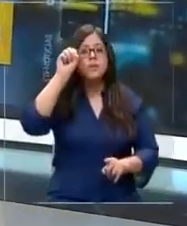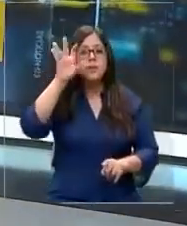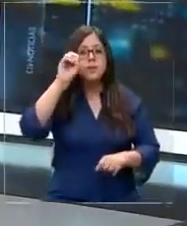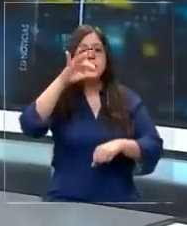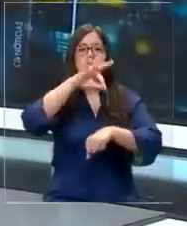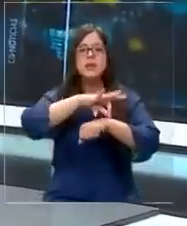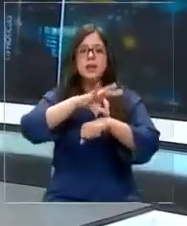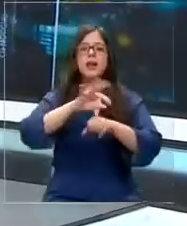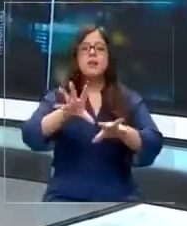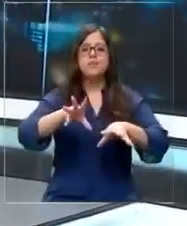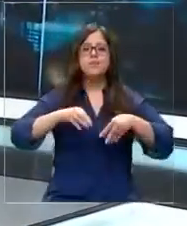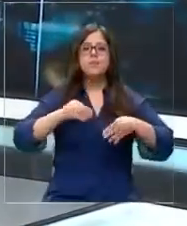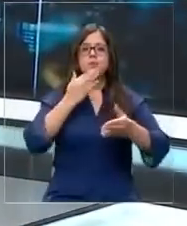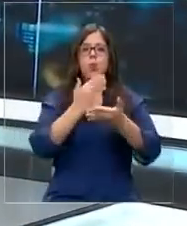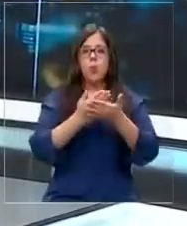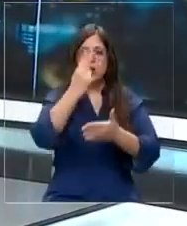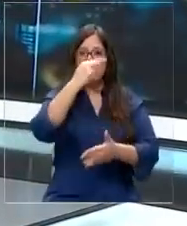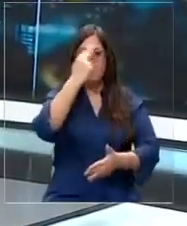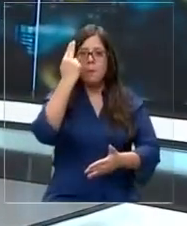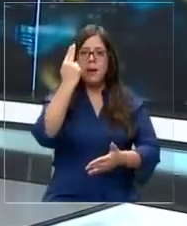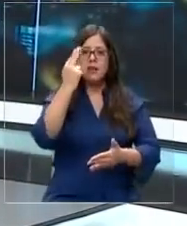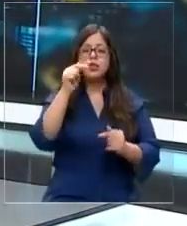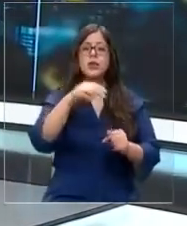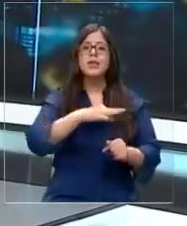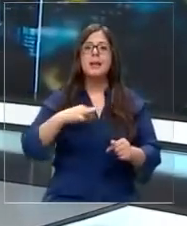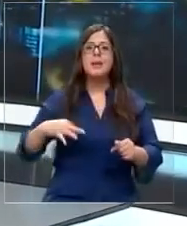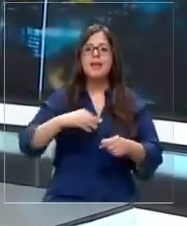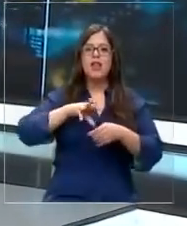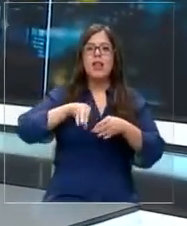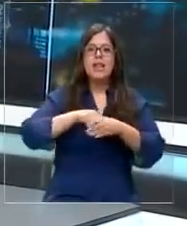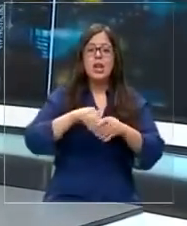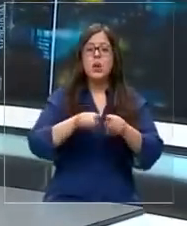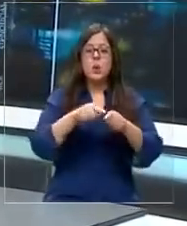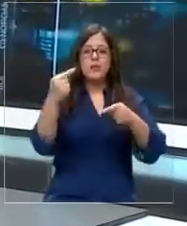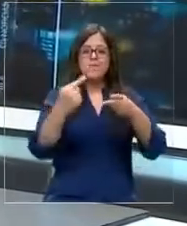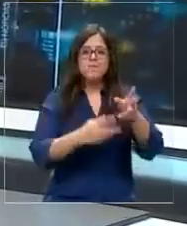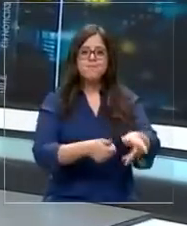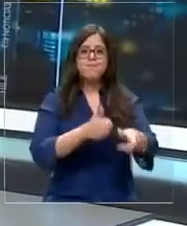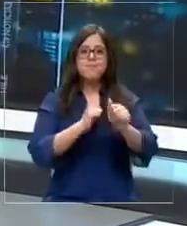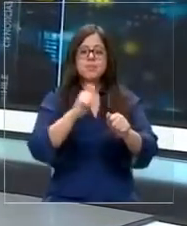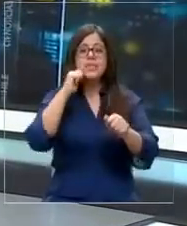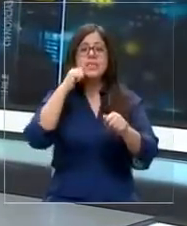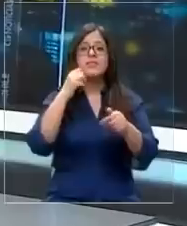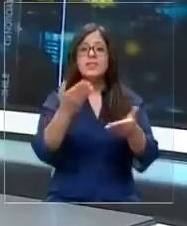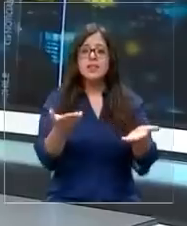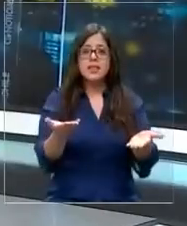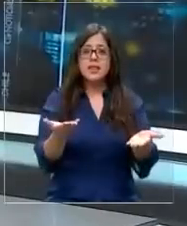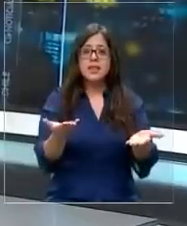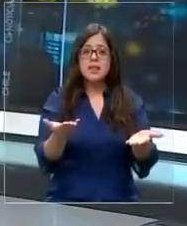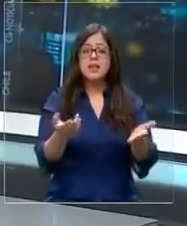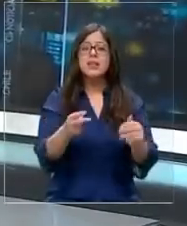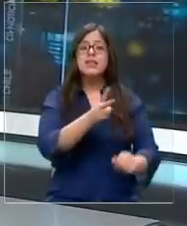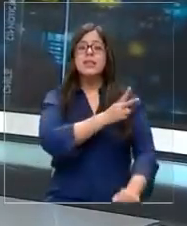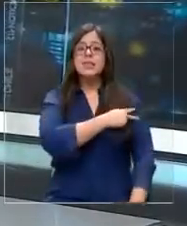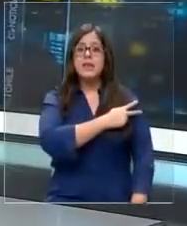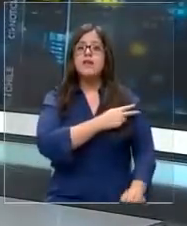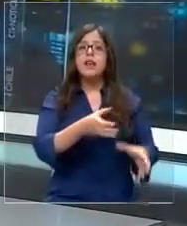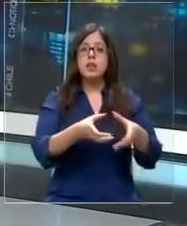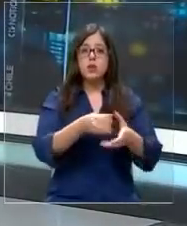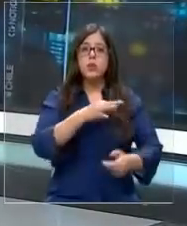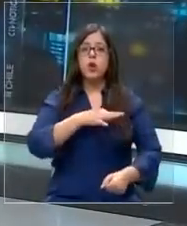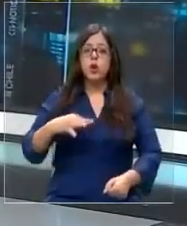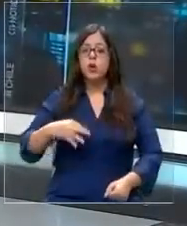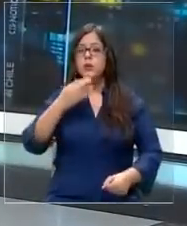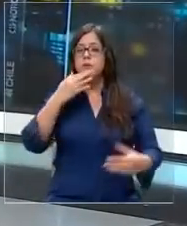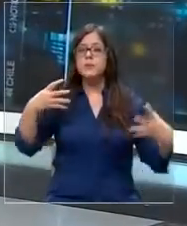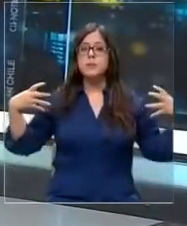que va a asumir en marzo el Ministerio del Interior, lleno de desafíos. Se va a transformar en la jefa del gabinete y también va a